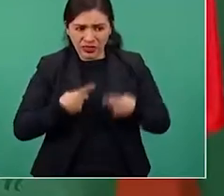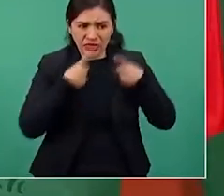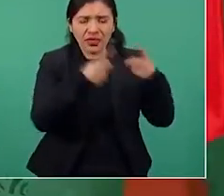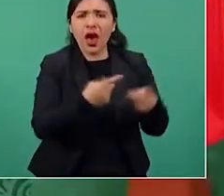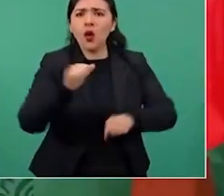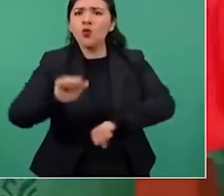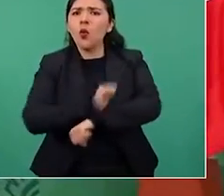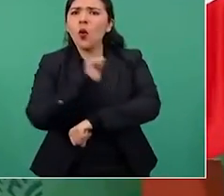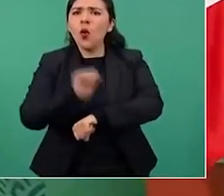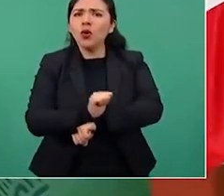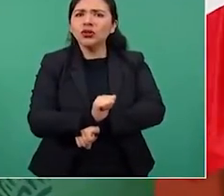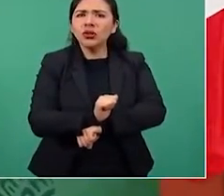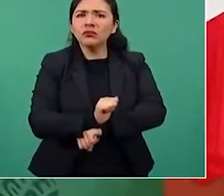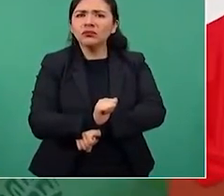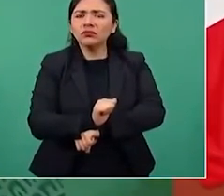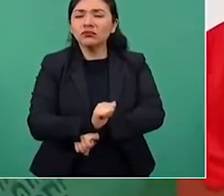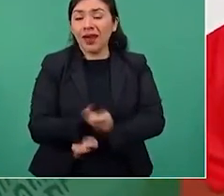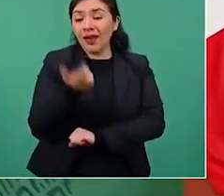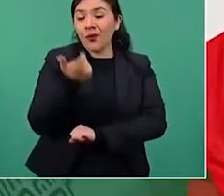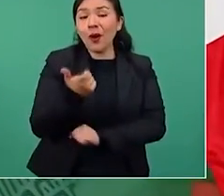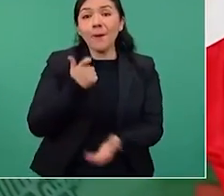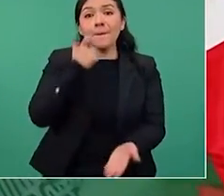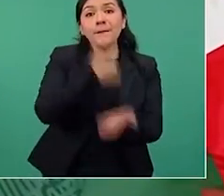¿Cuánto en combustible?